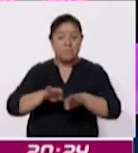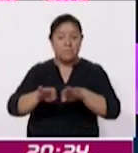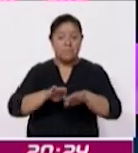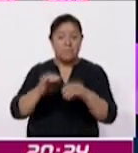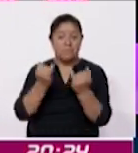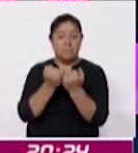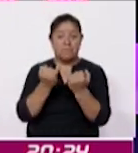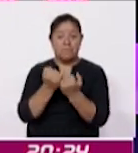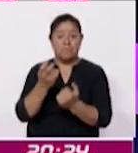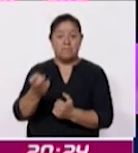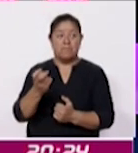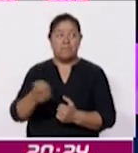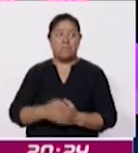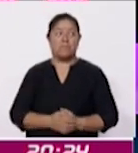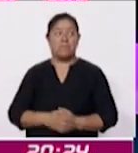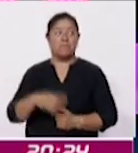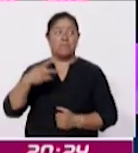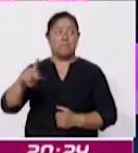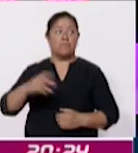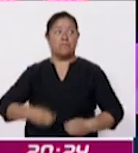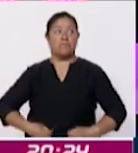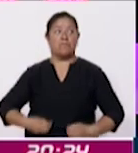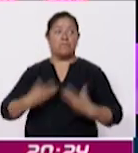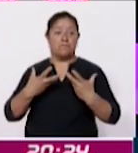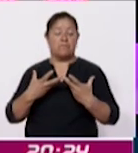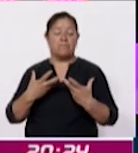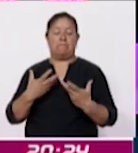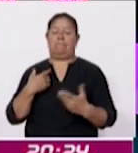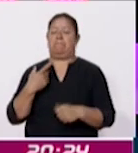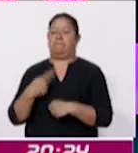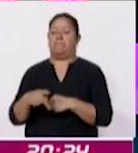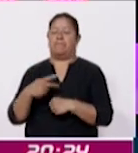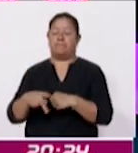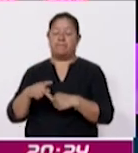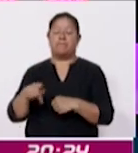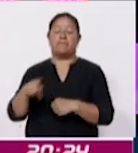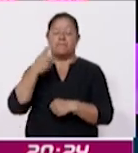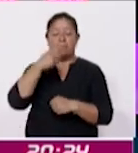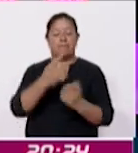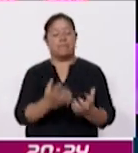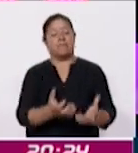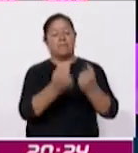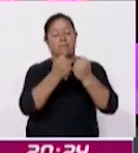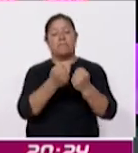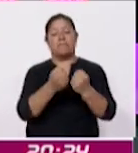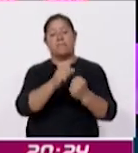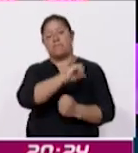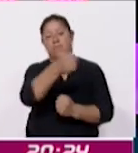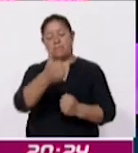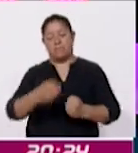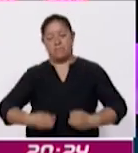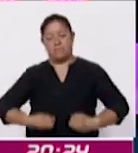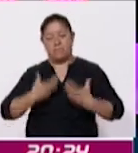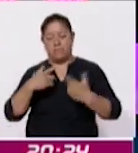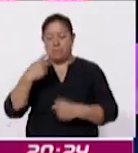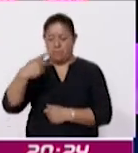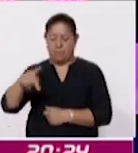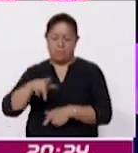corporaciones, arriesgando su vida para salvar otras. Un reconocimiento a su trabajo constante,